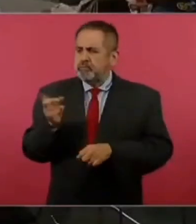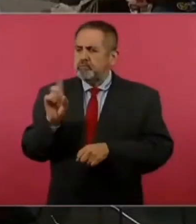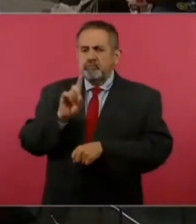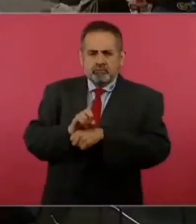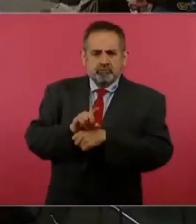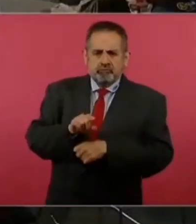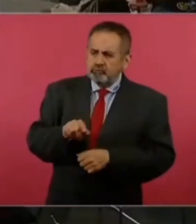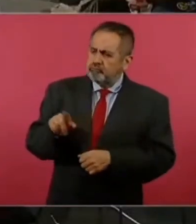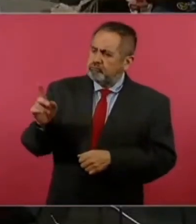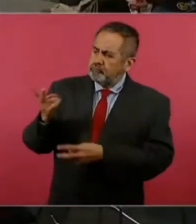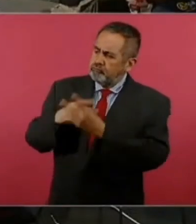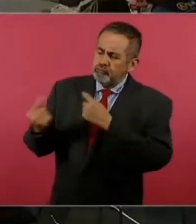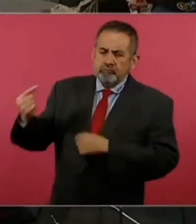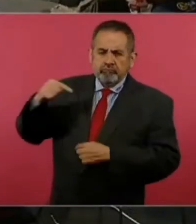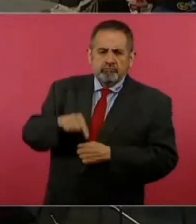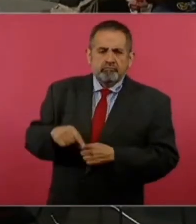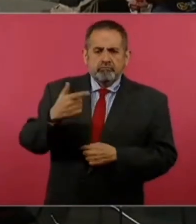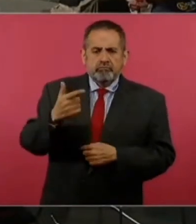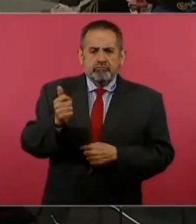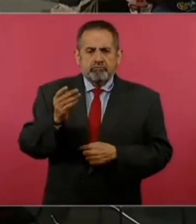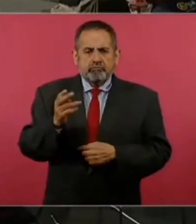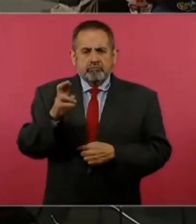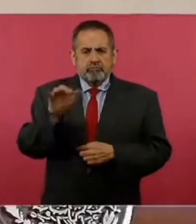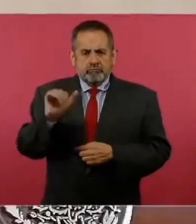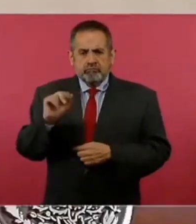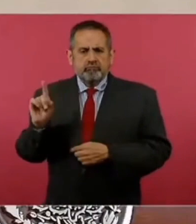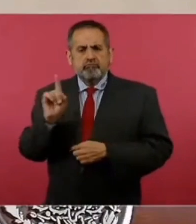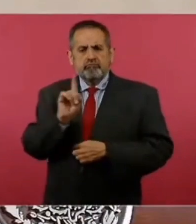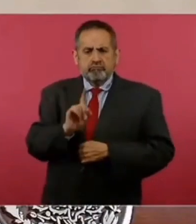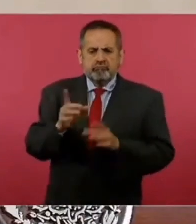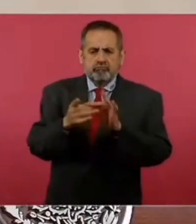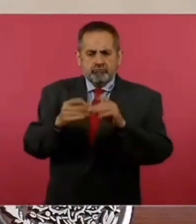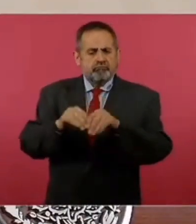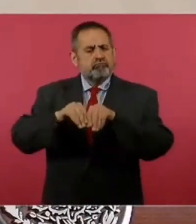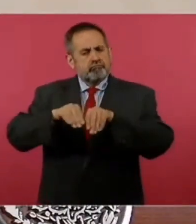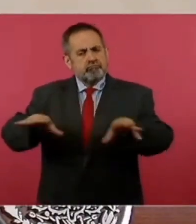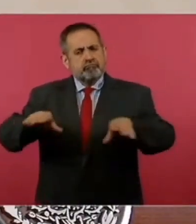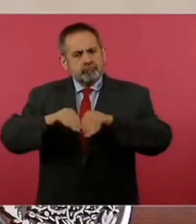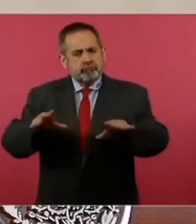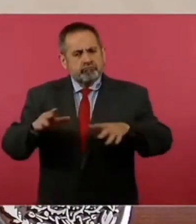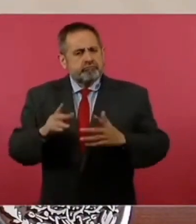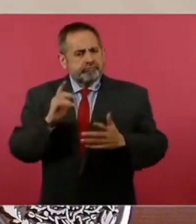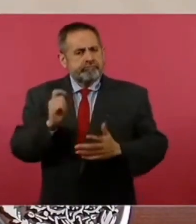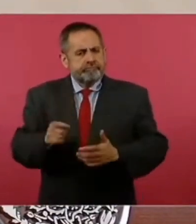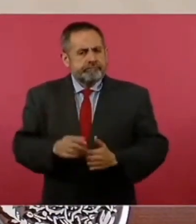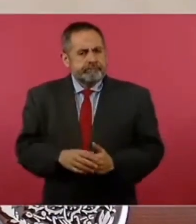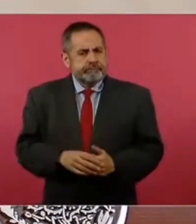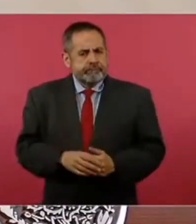día venga Gabriela y nos informe, porque